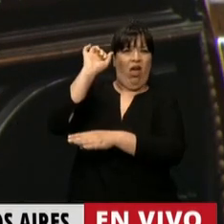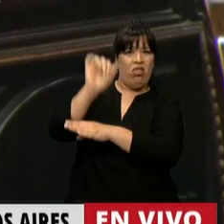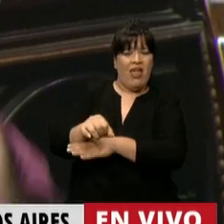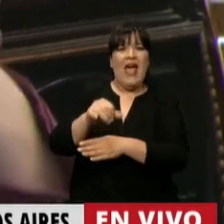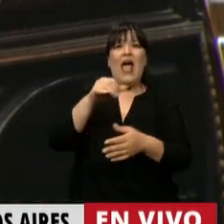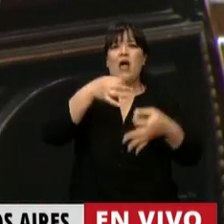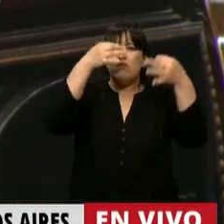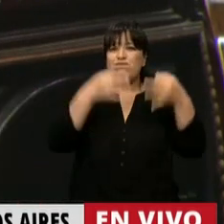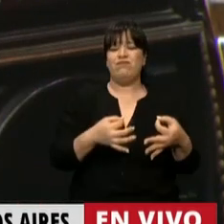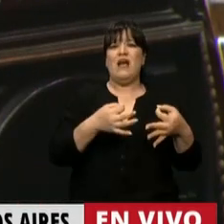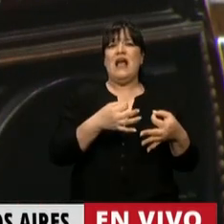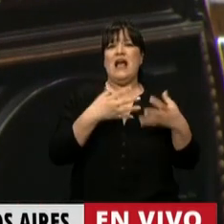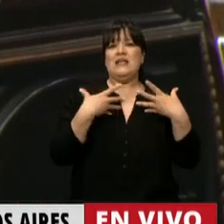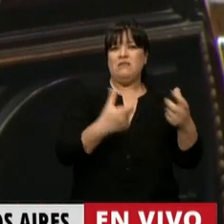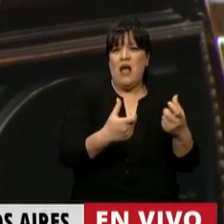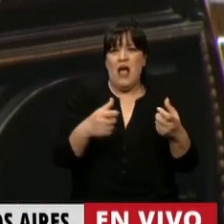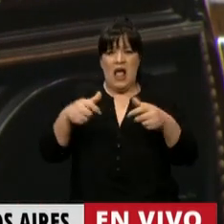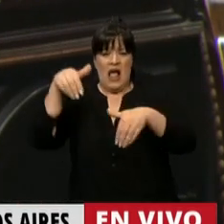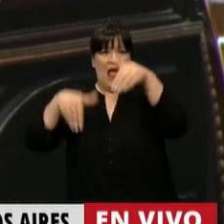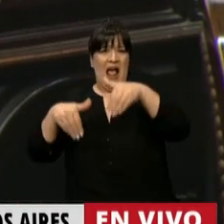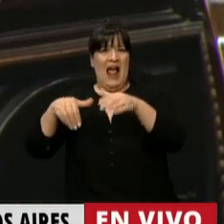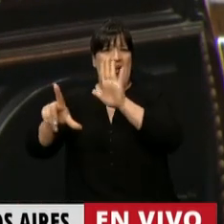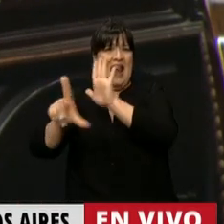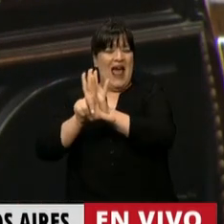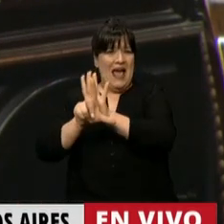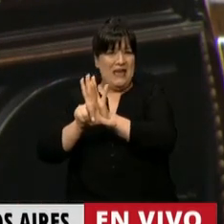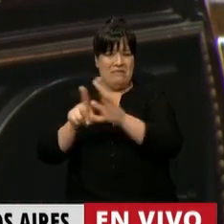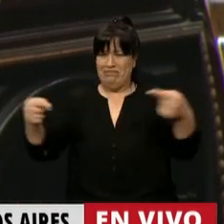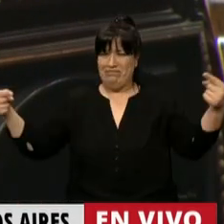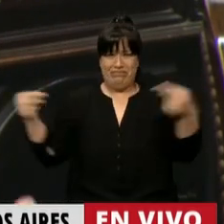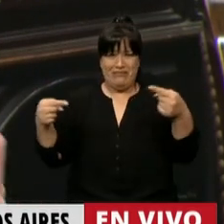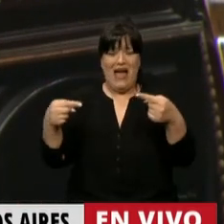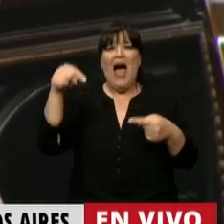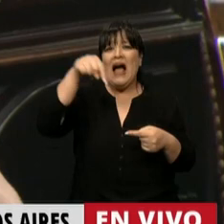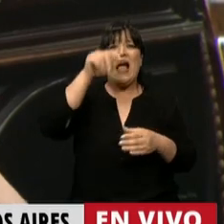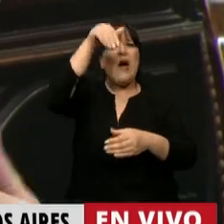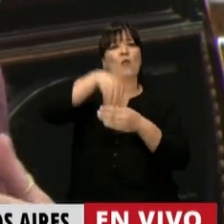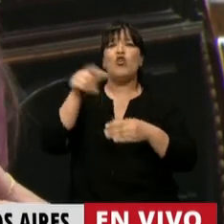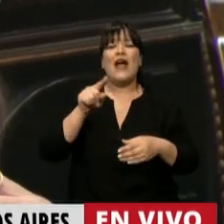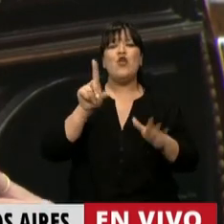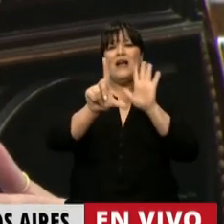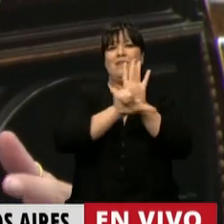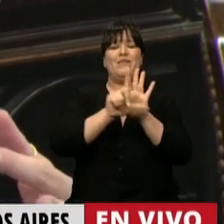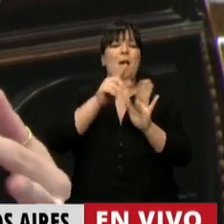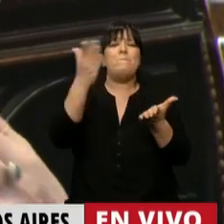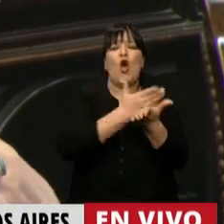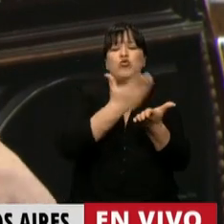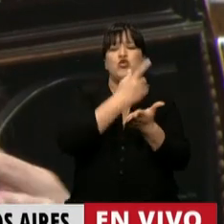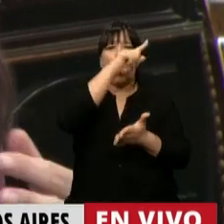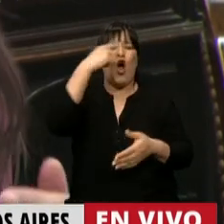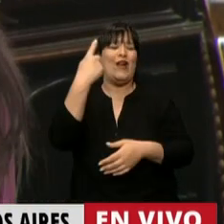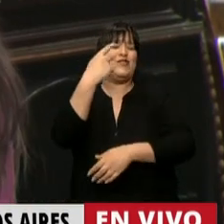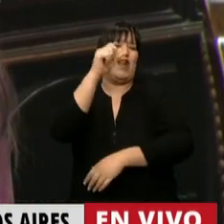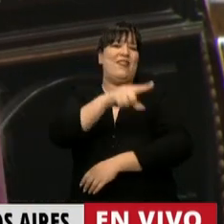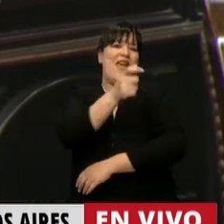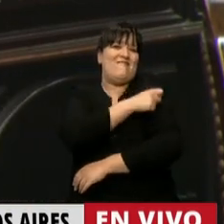soberanía sanitaria por esta ley que estamos votando. Lo que se está votando acá no es ni una ley nacional de producción de vacunas, ni